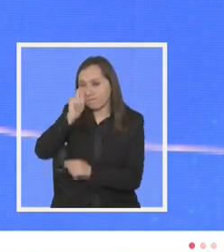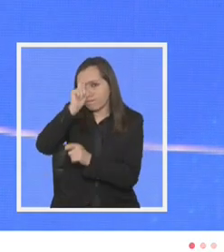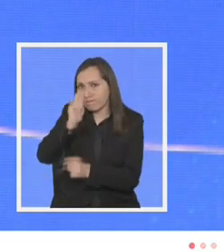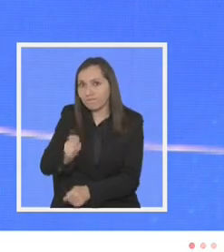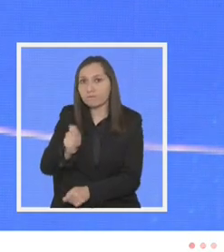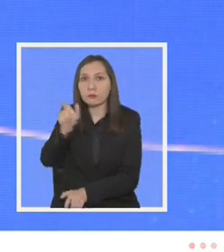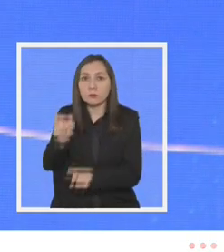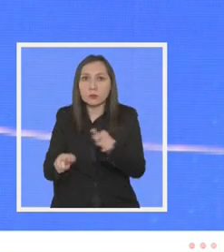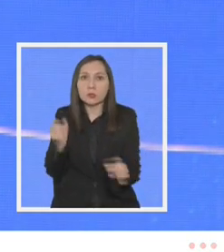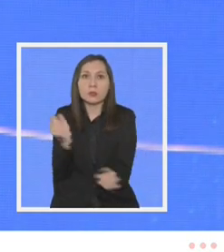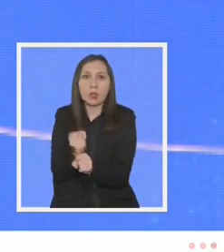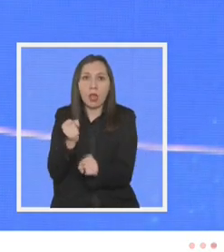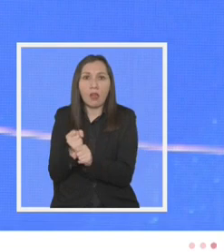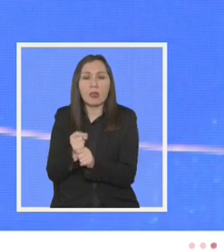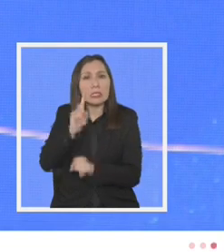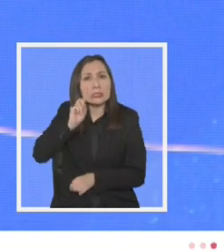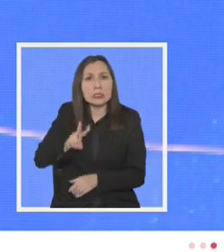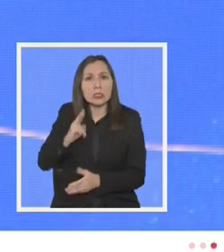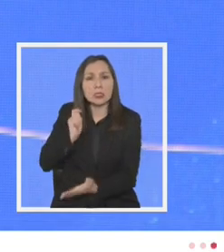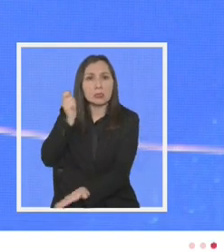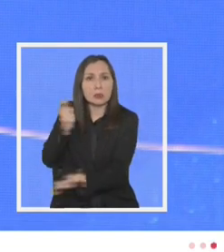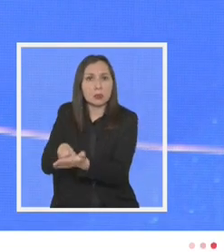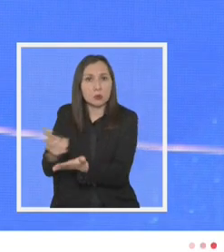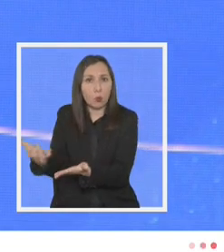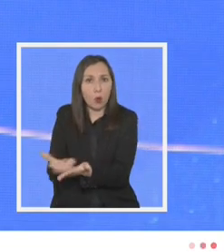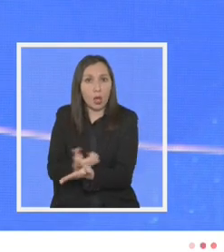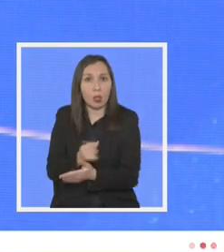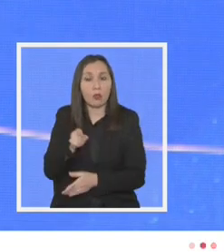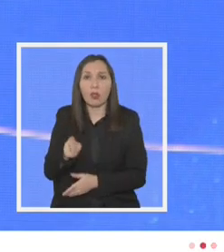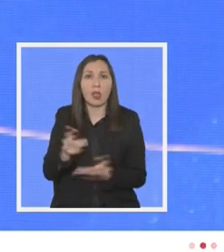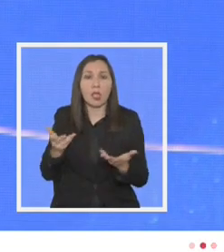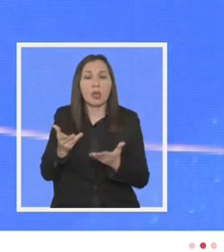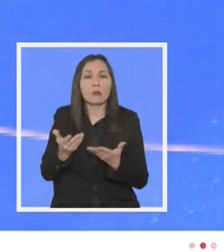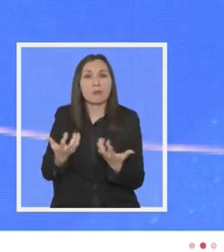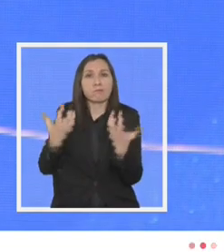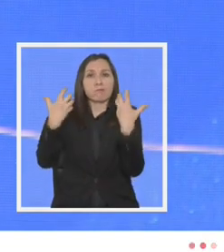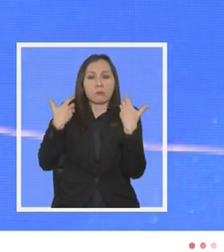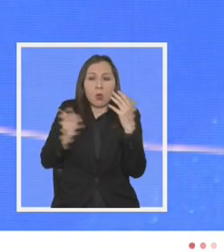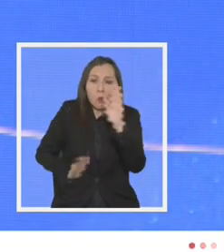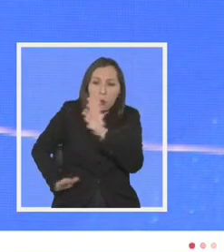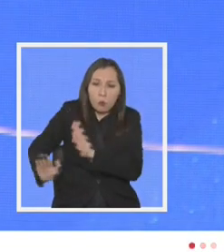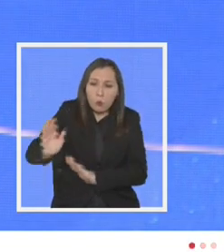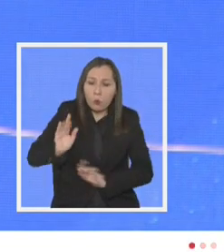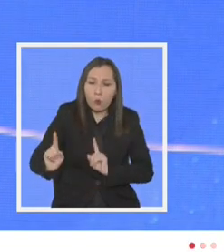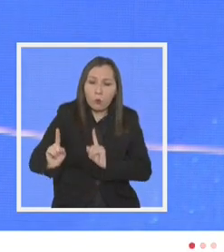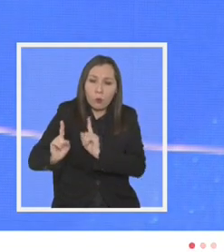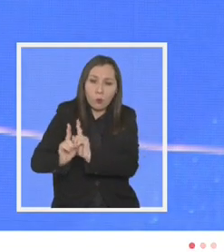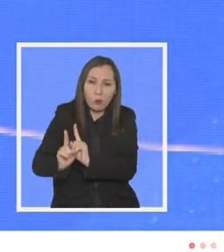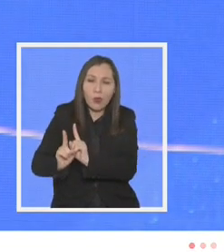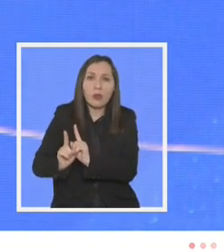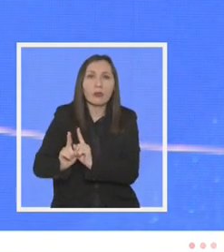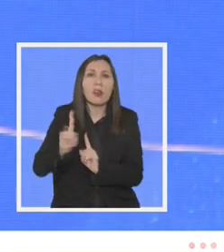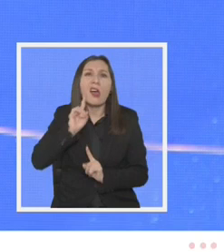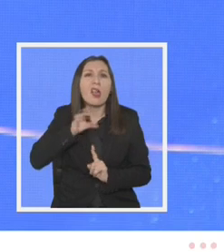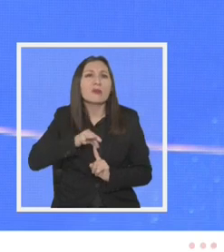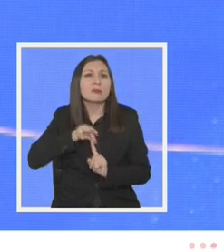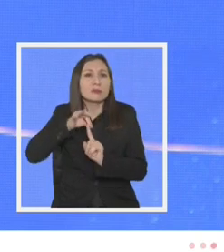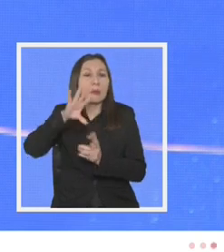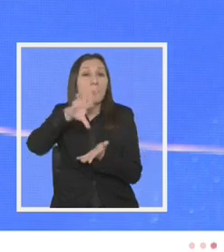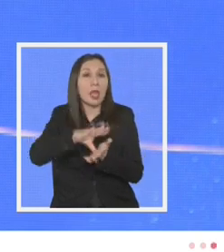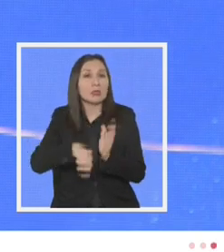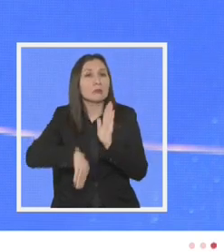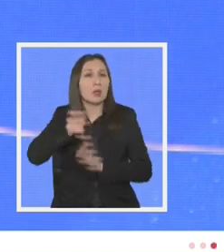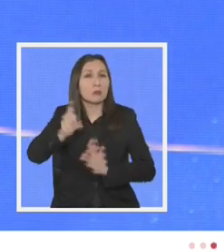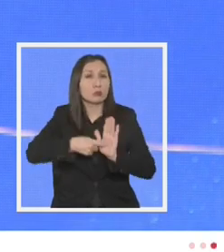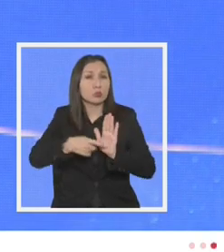trabajan sin ser remuneradas por ello en labores de cuidado que son principalmente en nuestro país